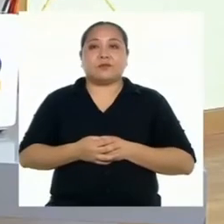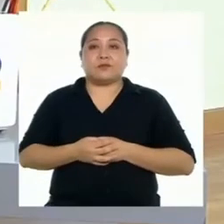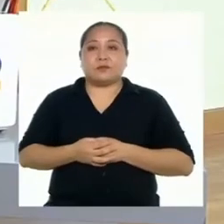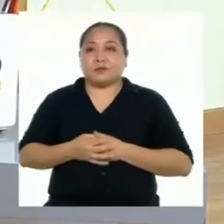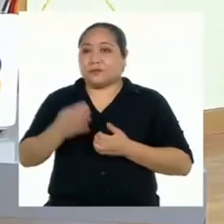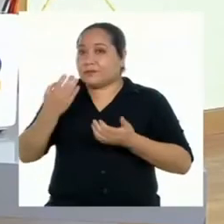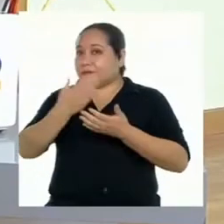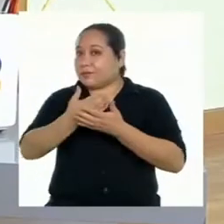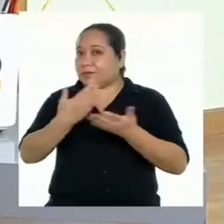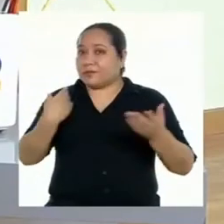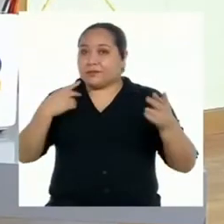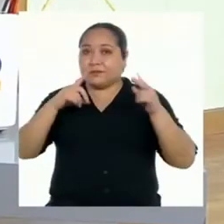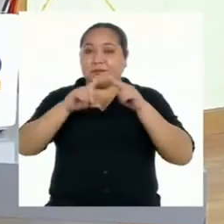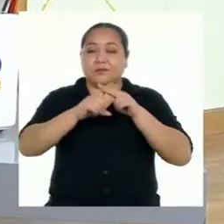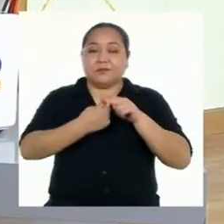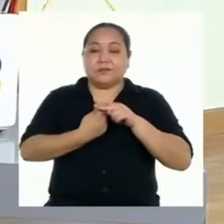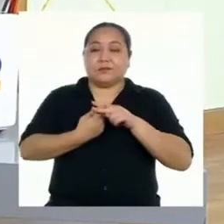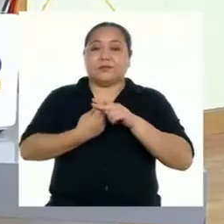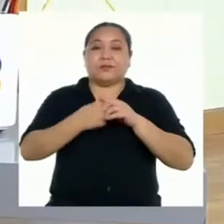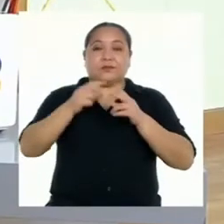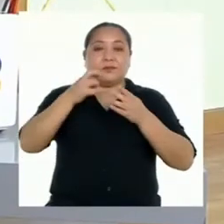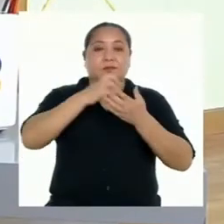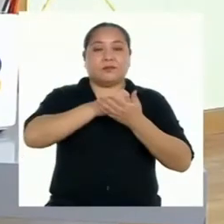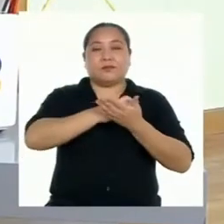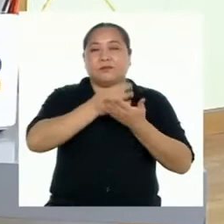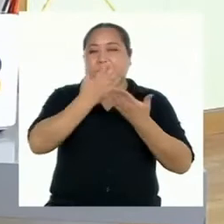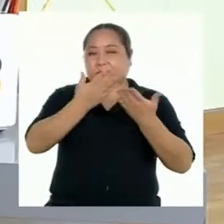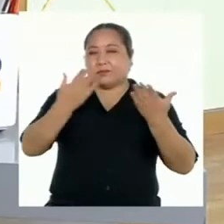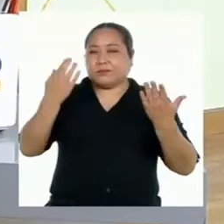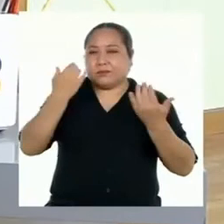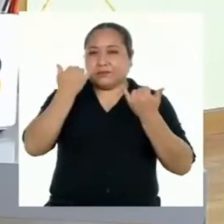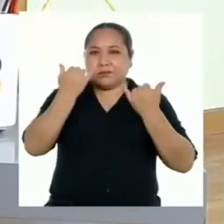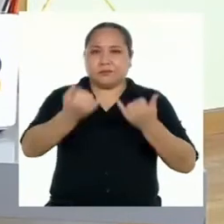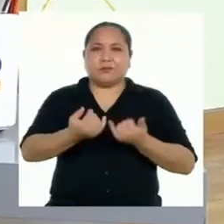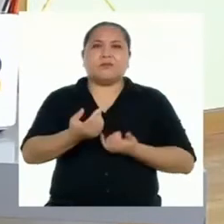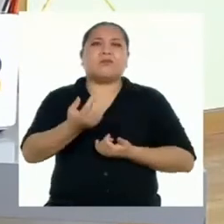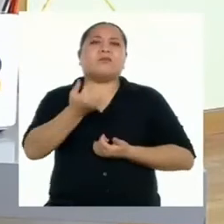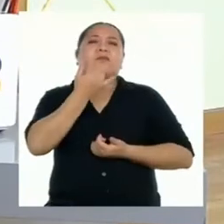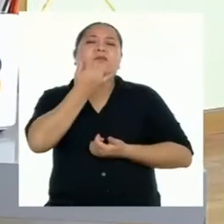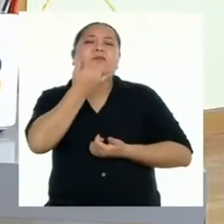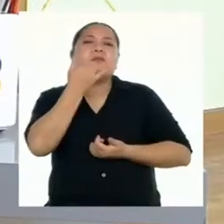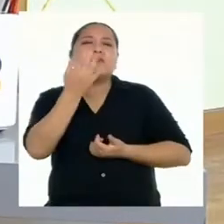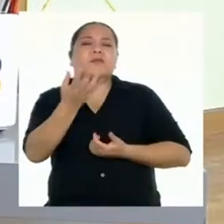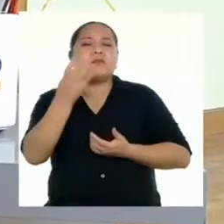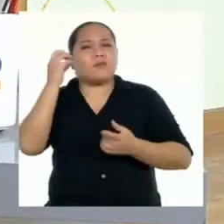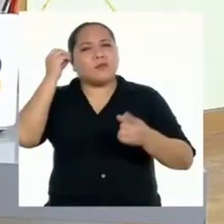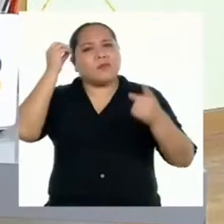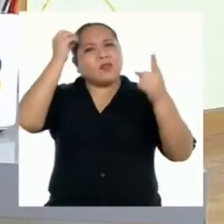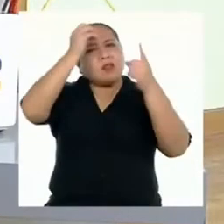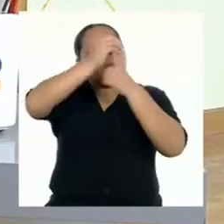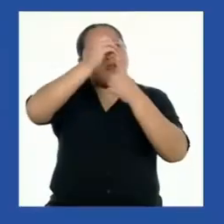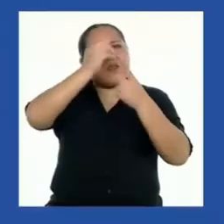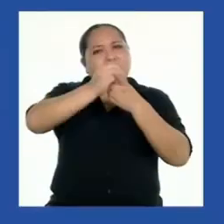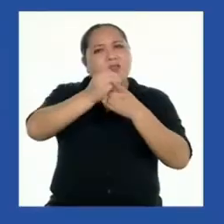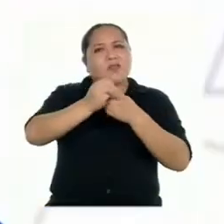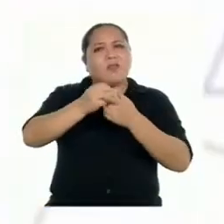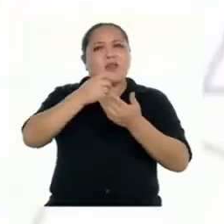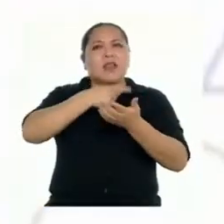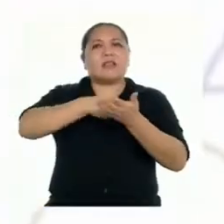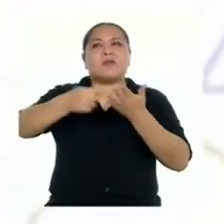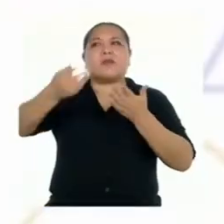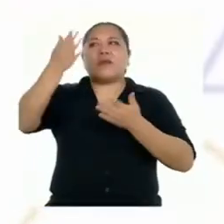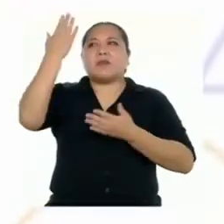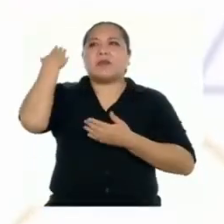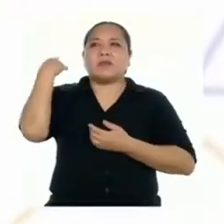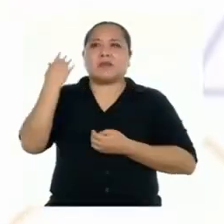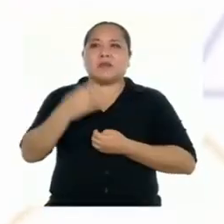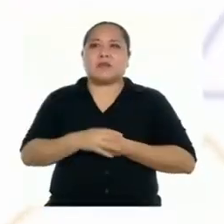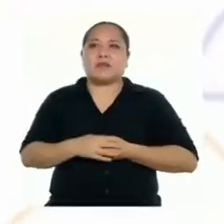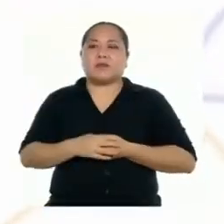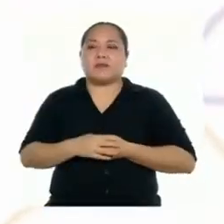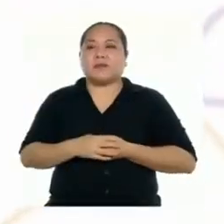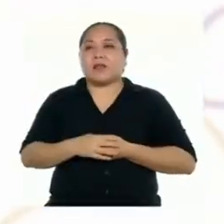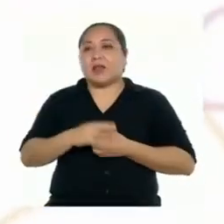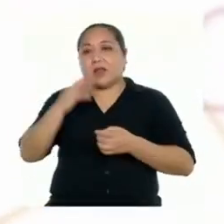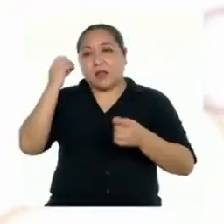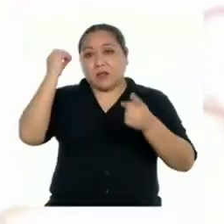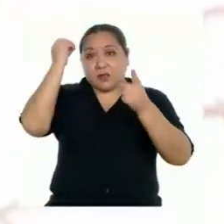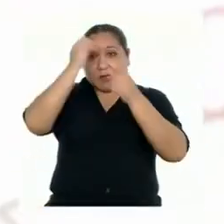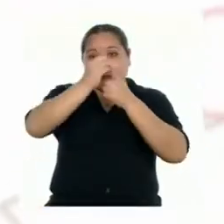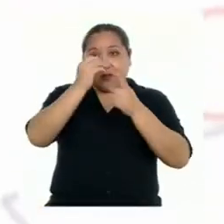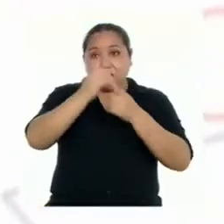Antes de empezar con la actividad de hoy, me gustaría saber cómo les fue con el reto del programa anterior de comunicación. El reto fue